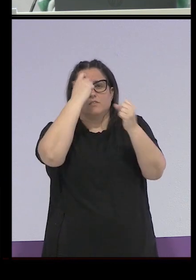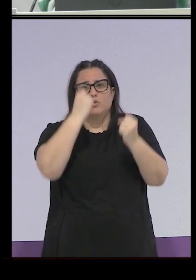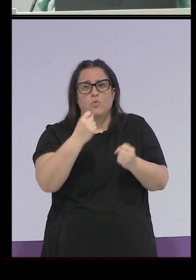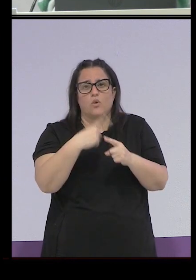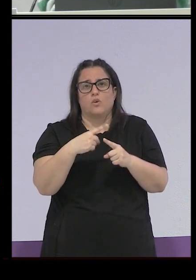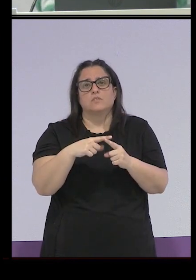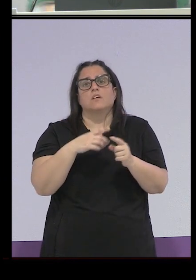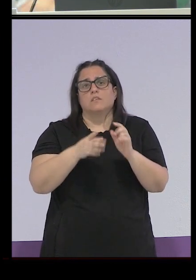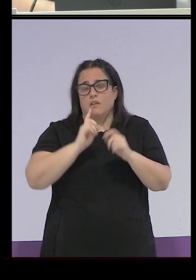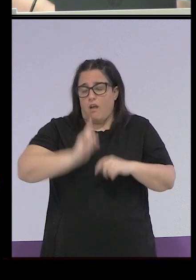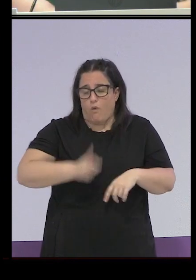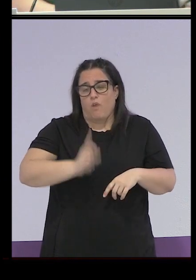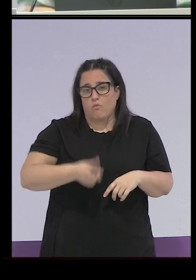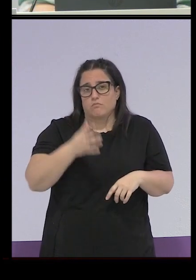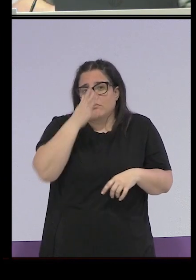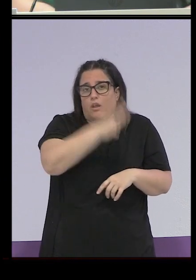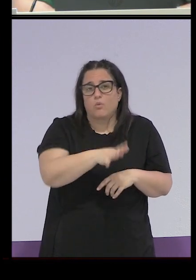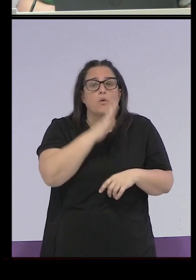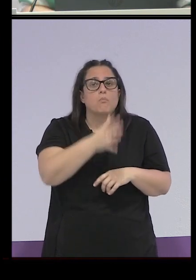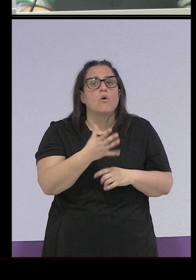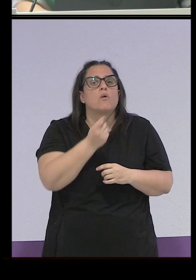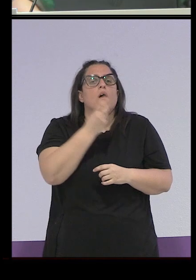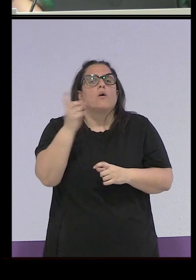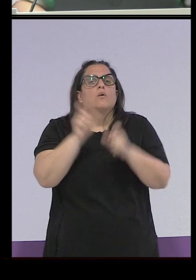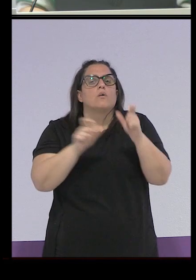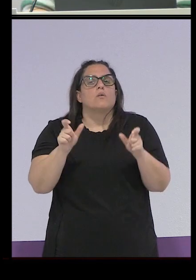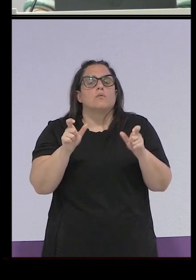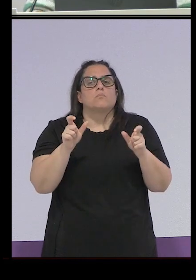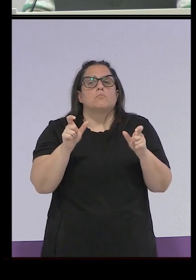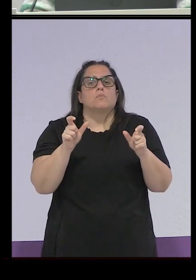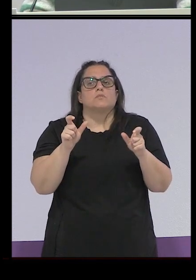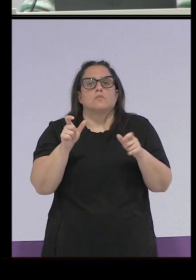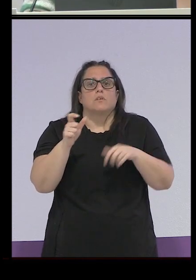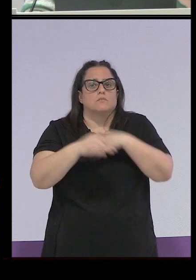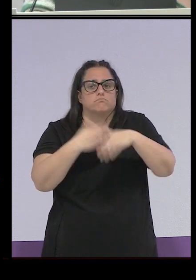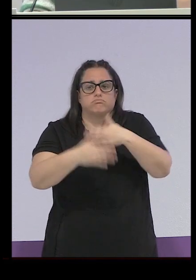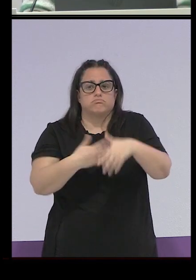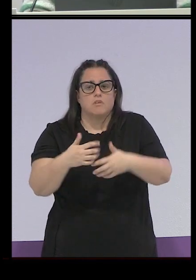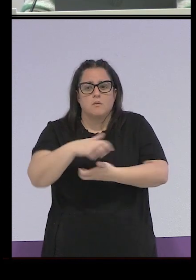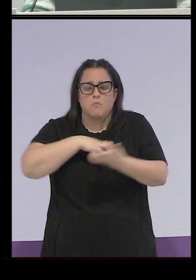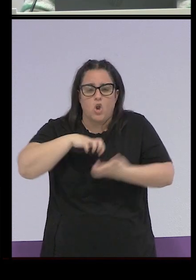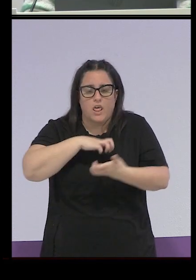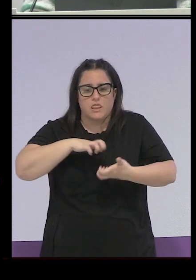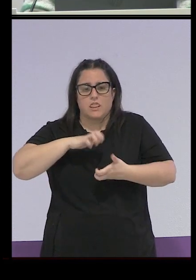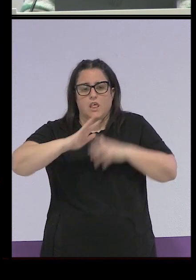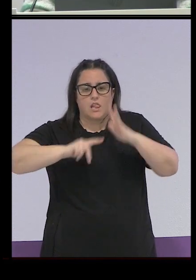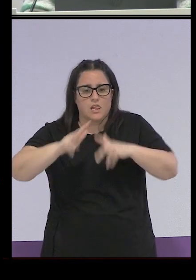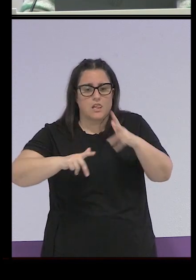sigue denunciando todavía hoy, ¿no? que a veces hay personas que no hay manera de que salgan de un bucle de violencia delincuencia